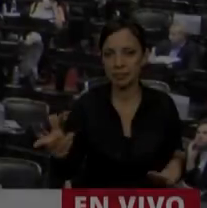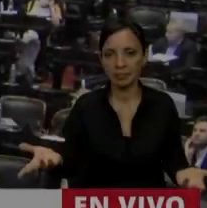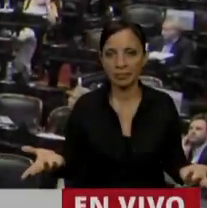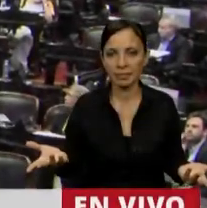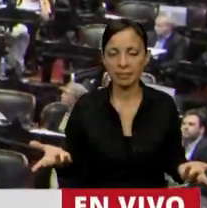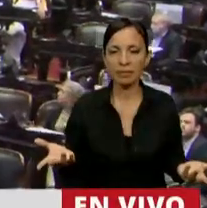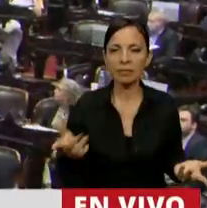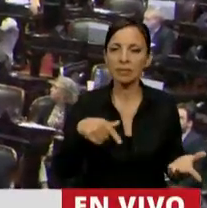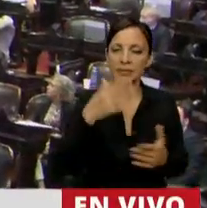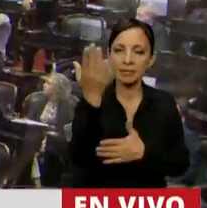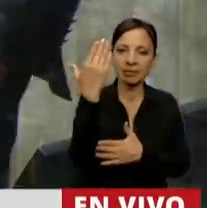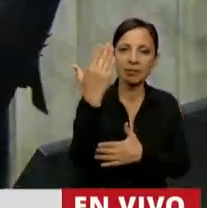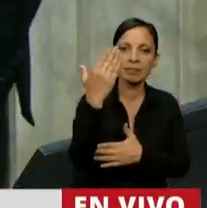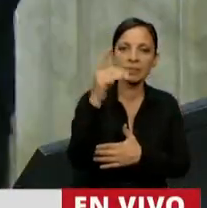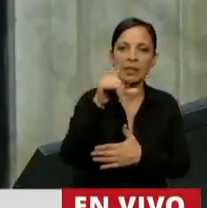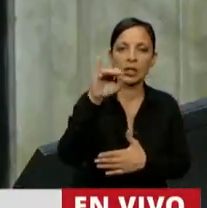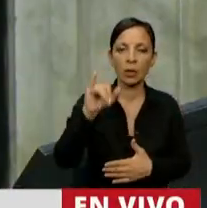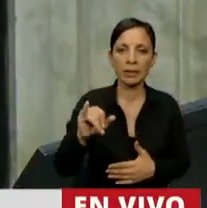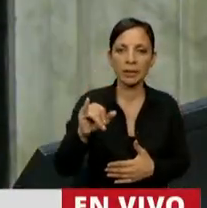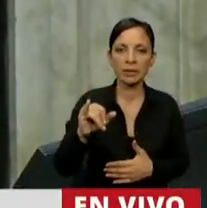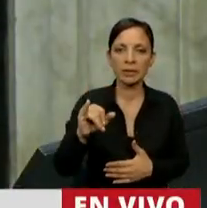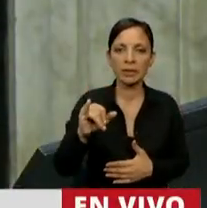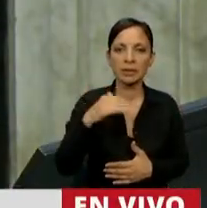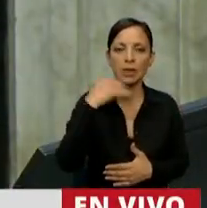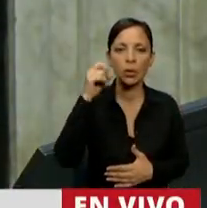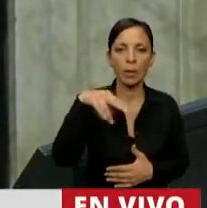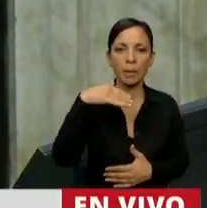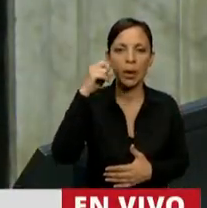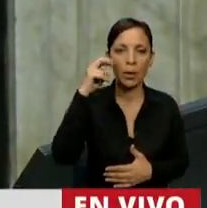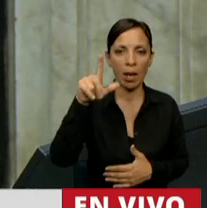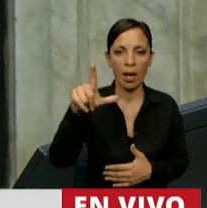Tiene la palabra el diputado López Juan Manuel.